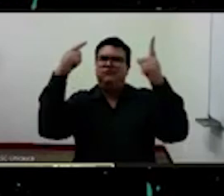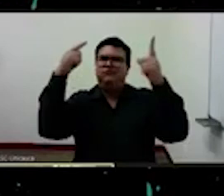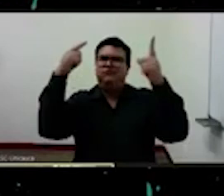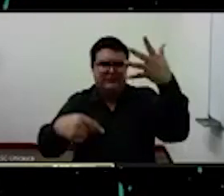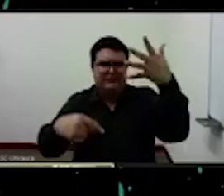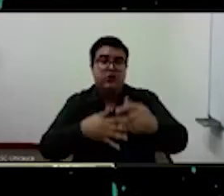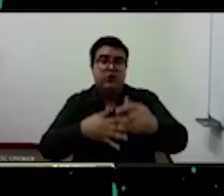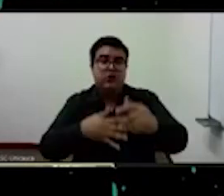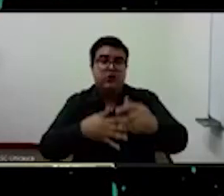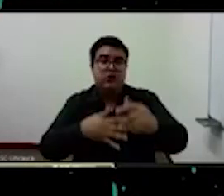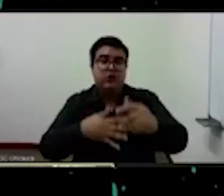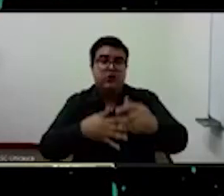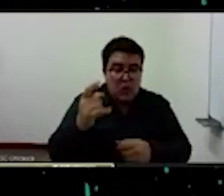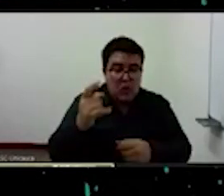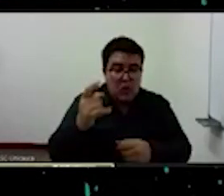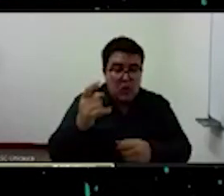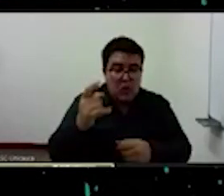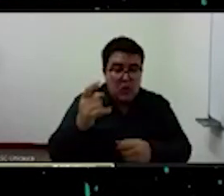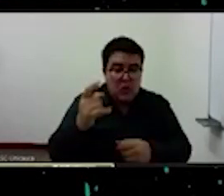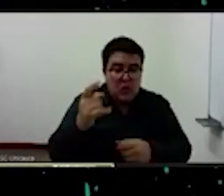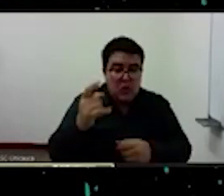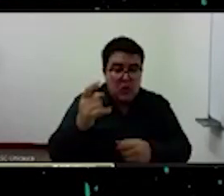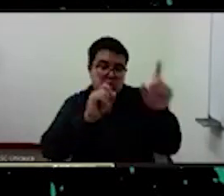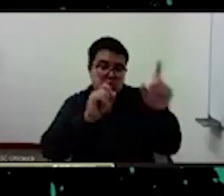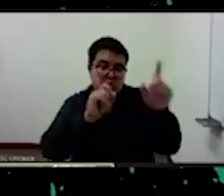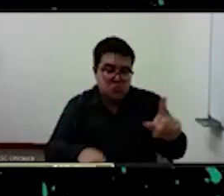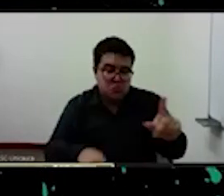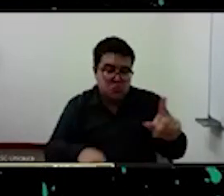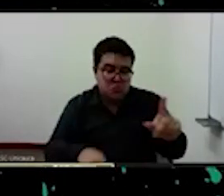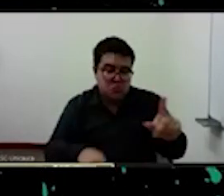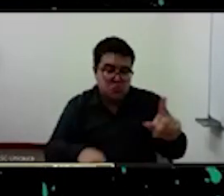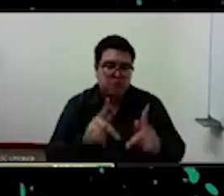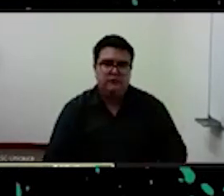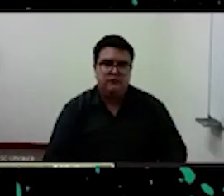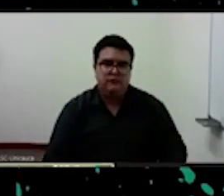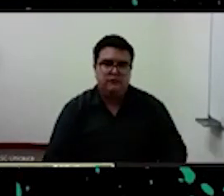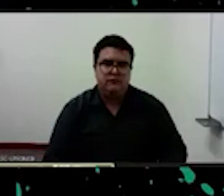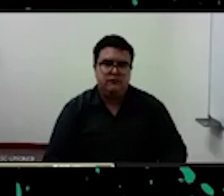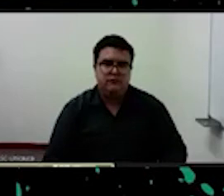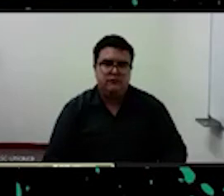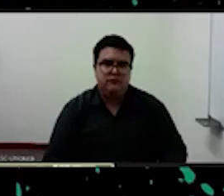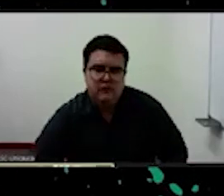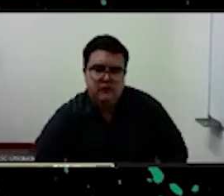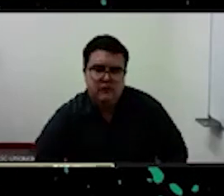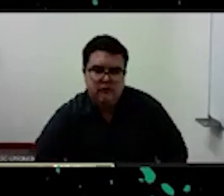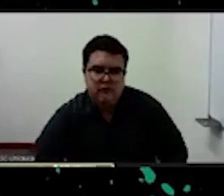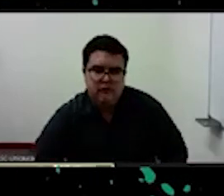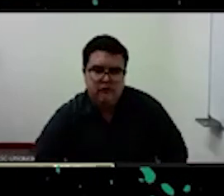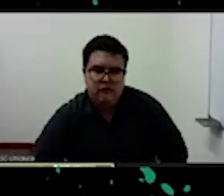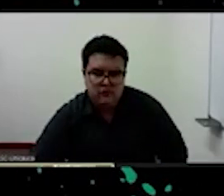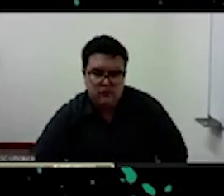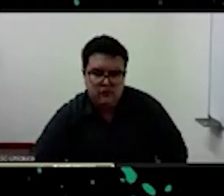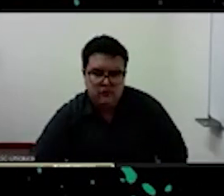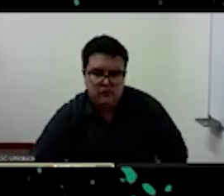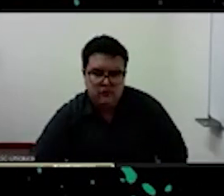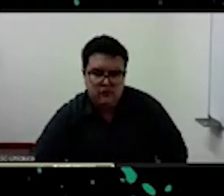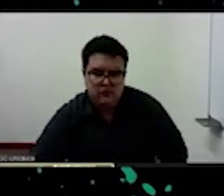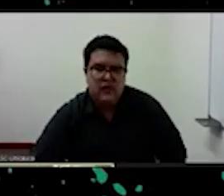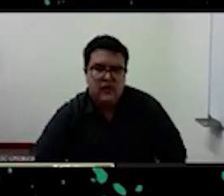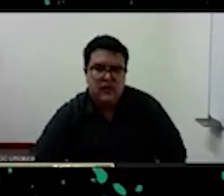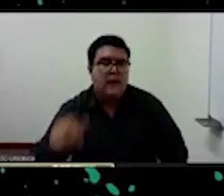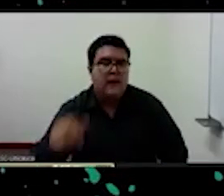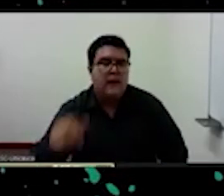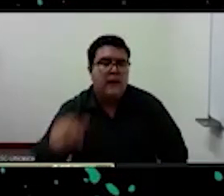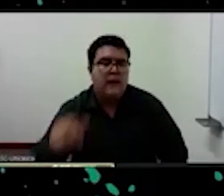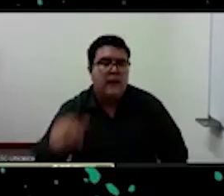de las preguntas que se han suscitado aquí en el chat de Carlos Quintero pregunta de qué